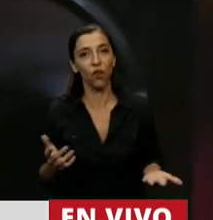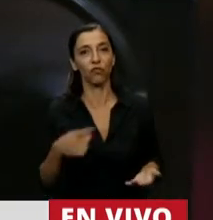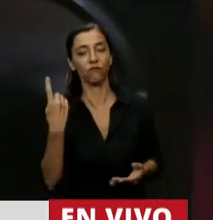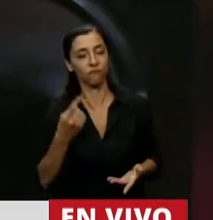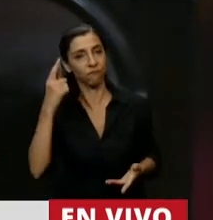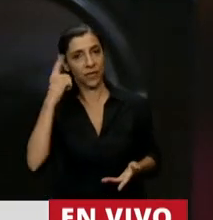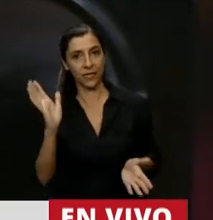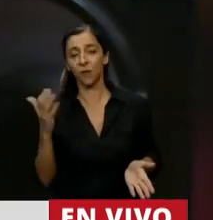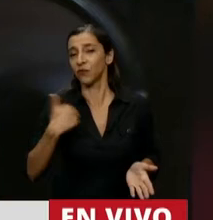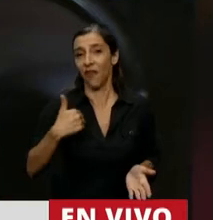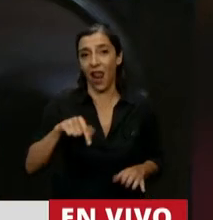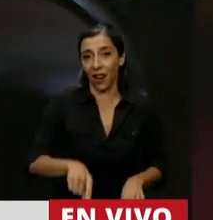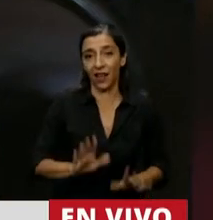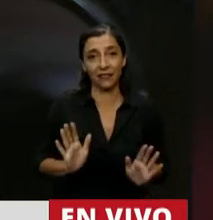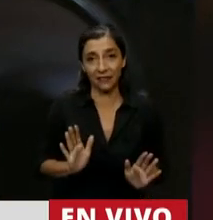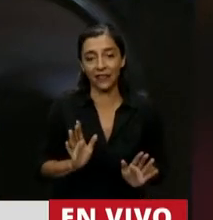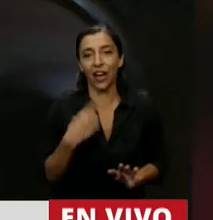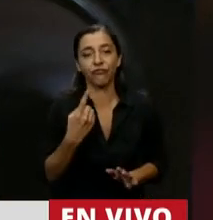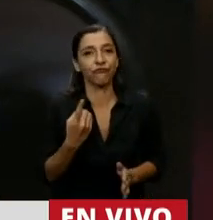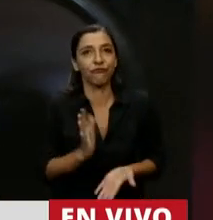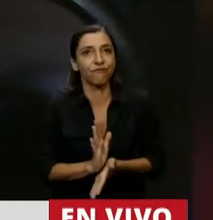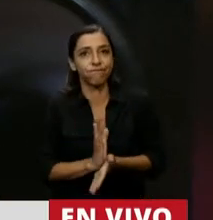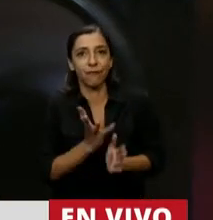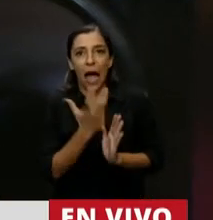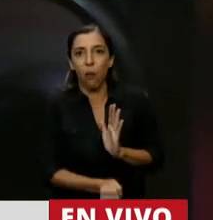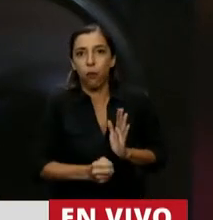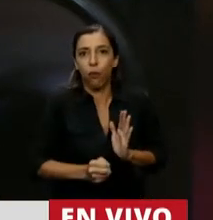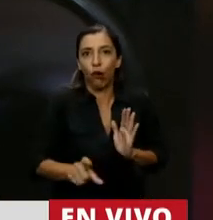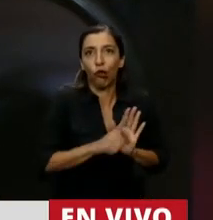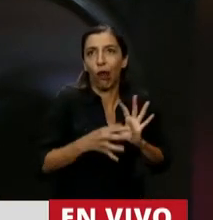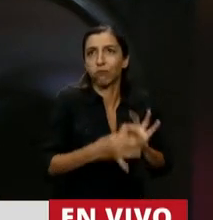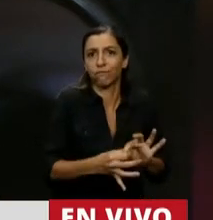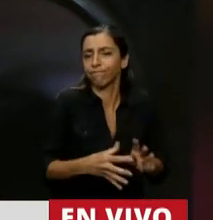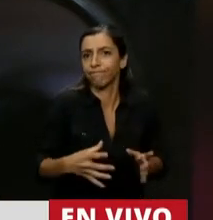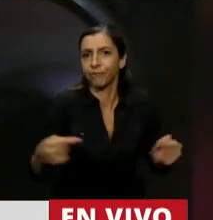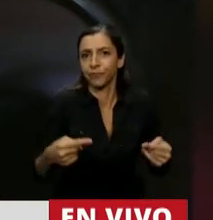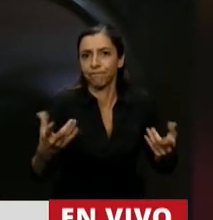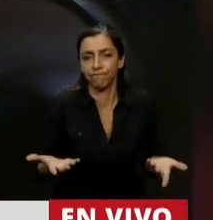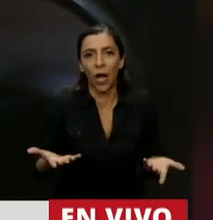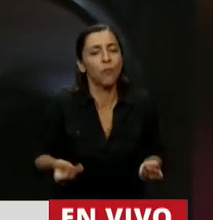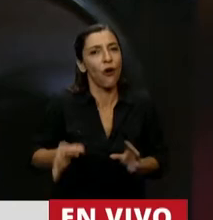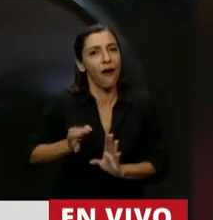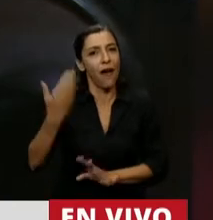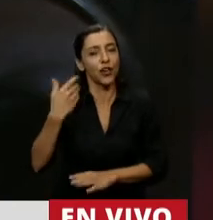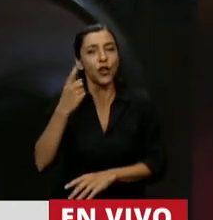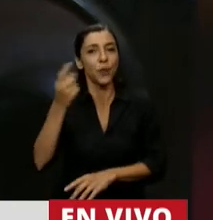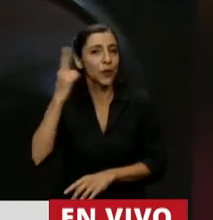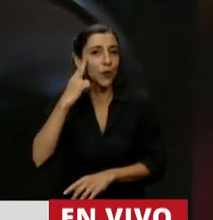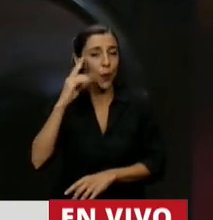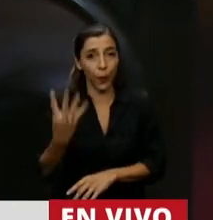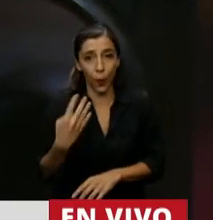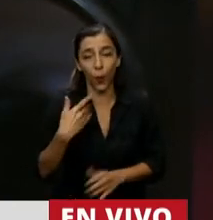derecho argentino es imposible autorizar el aborto, porque desde 1994 existe un límite